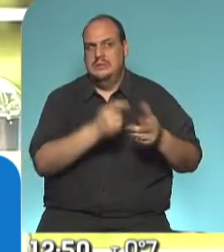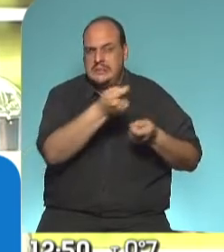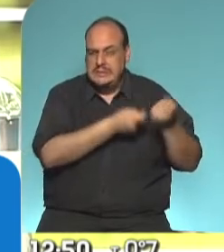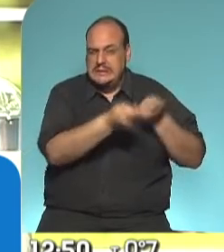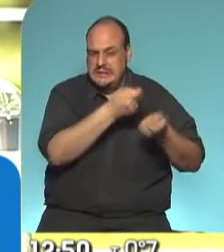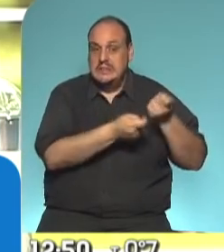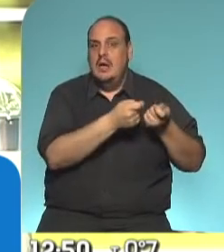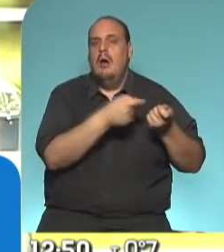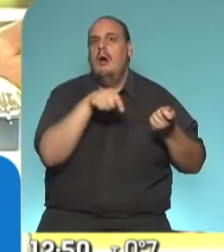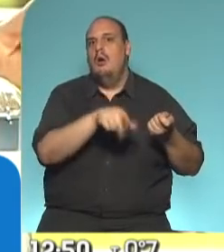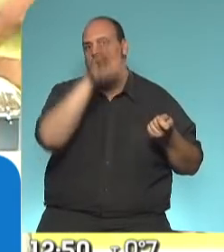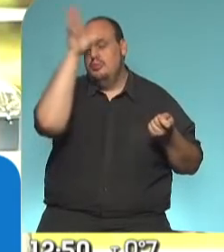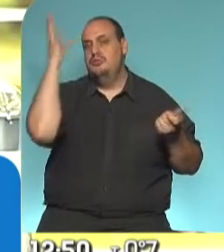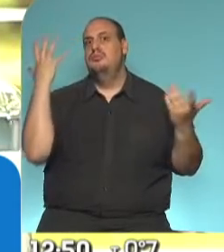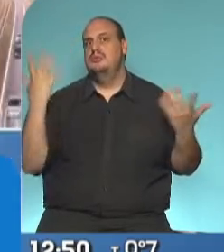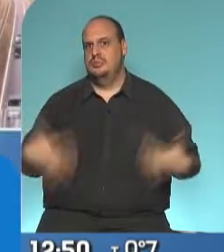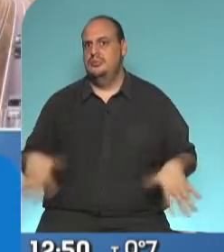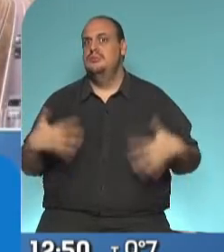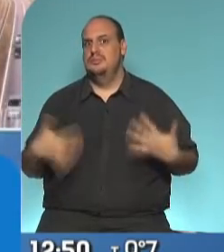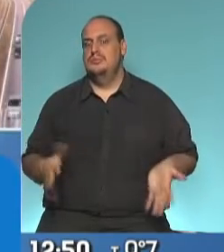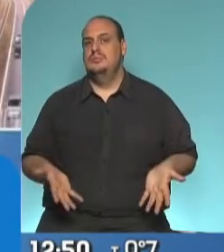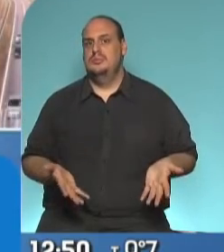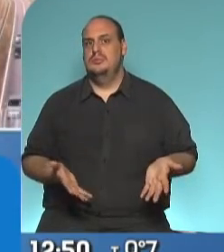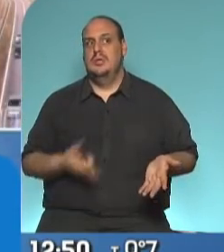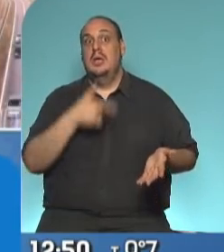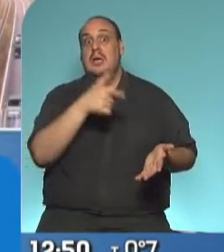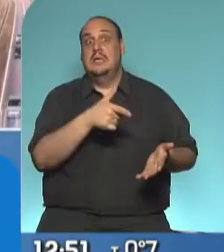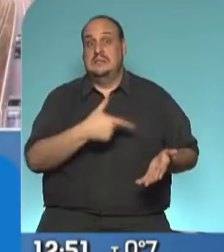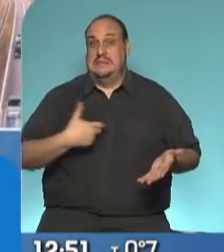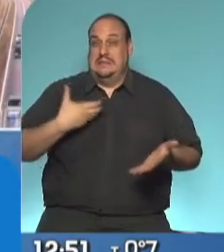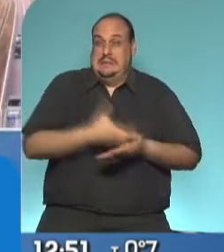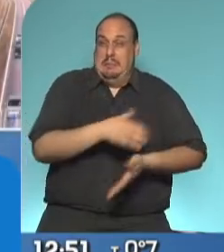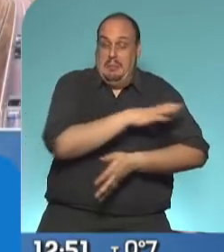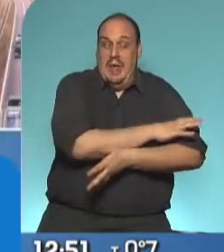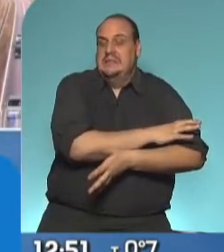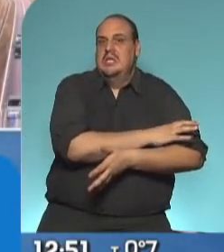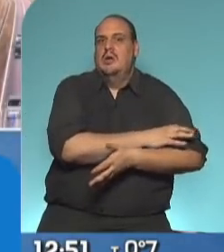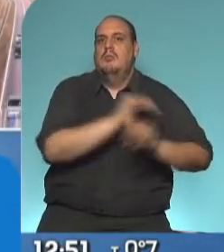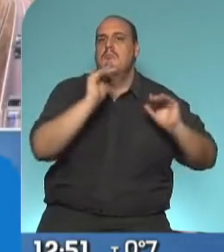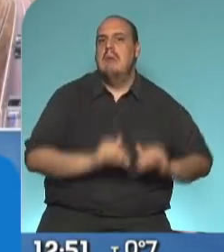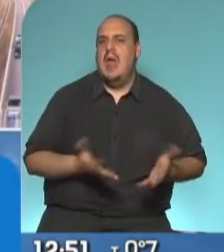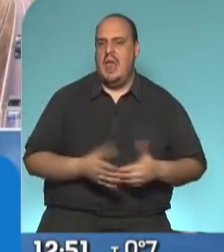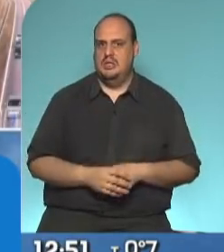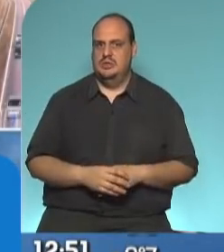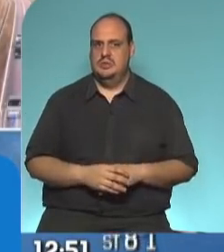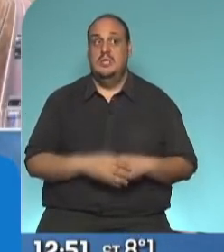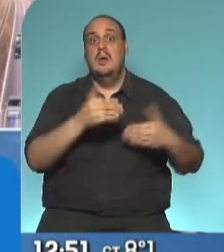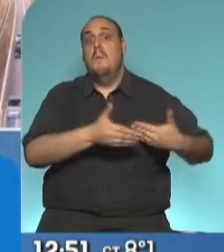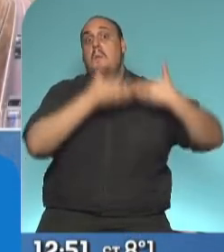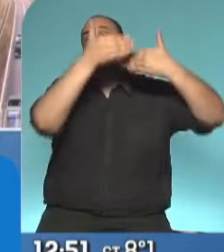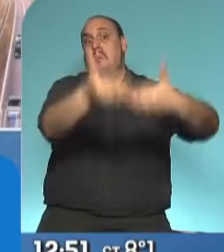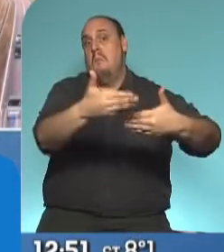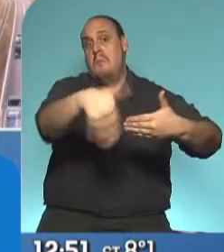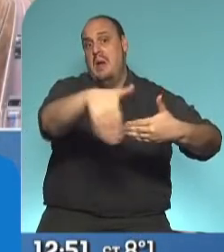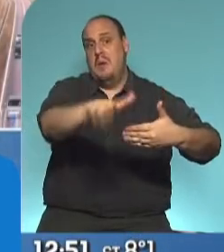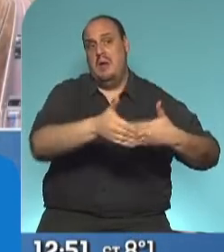nosotros podemos hoy decir, bueno, hemos disipado esas obligaciones, las hemos postergado para más